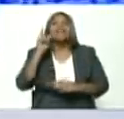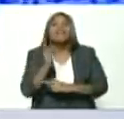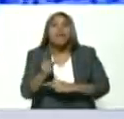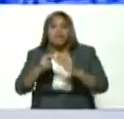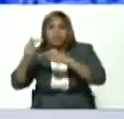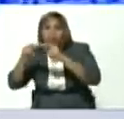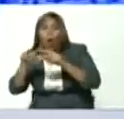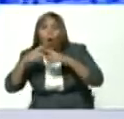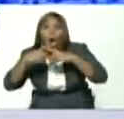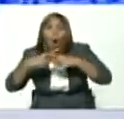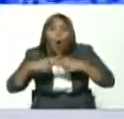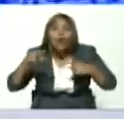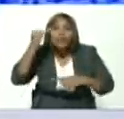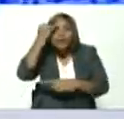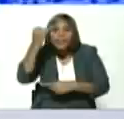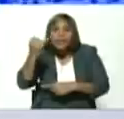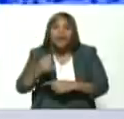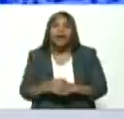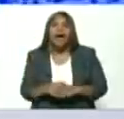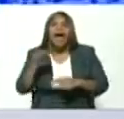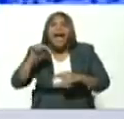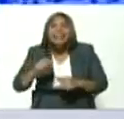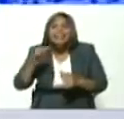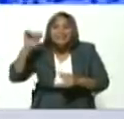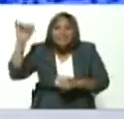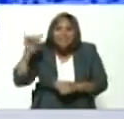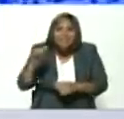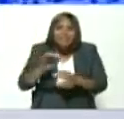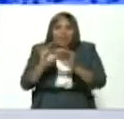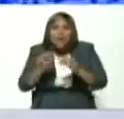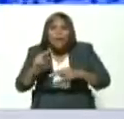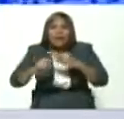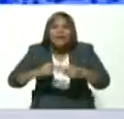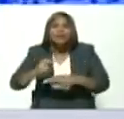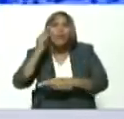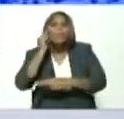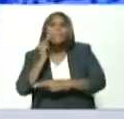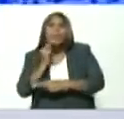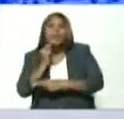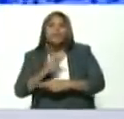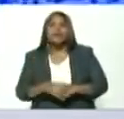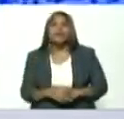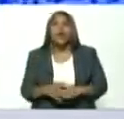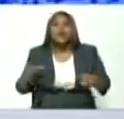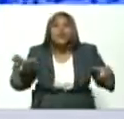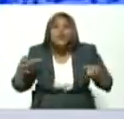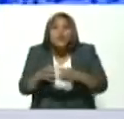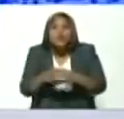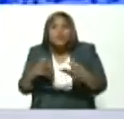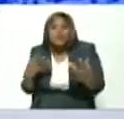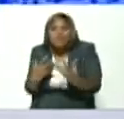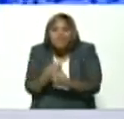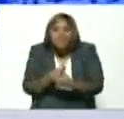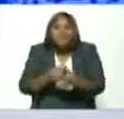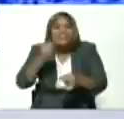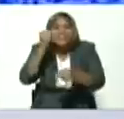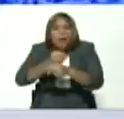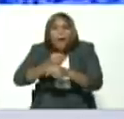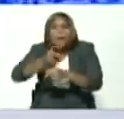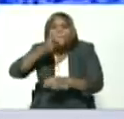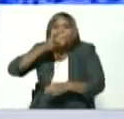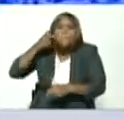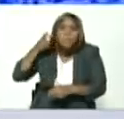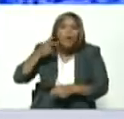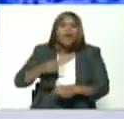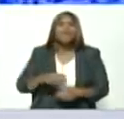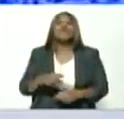definitivamente la irreversibilidad de la revolución bolivariana con el poder popular ejerciendo el poder